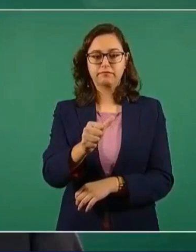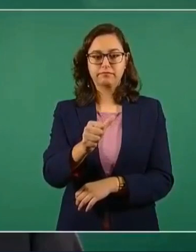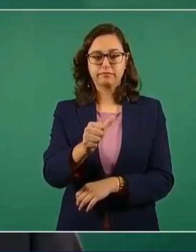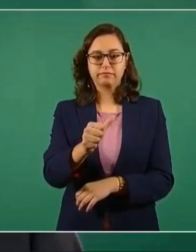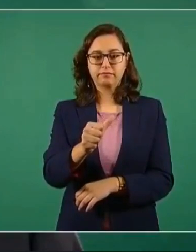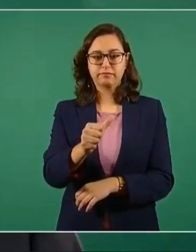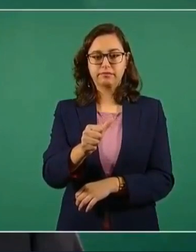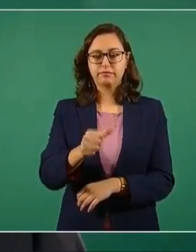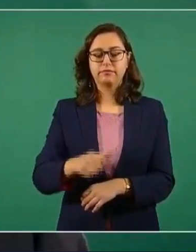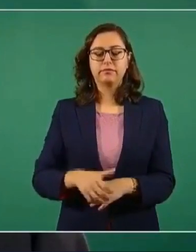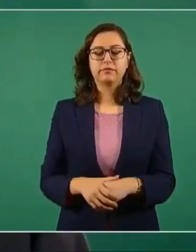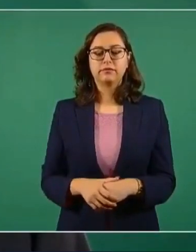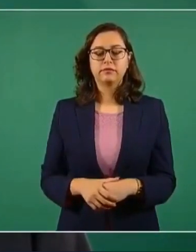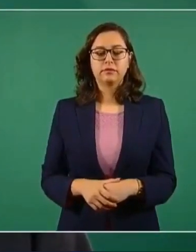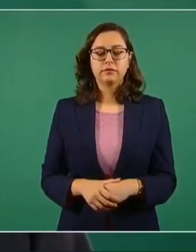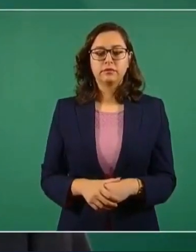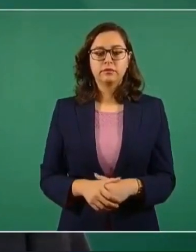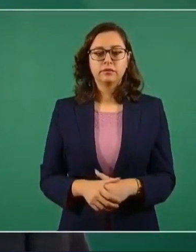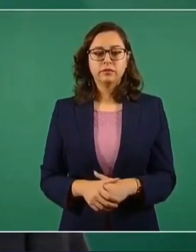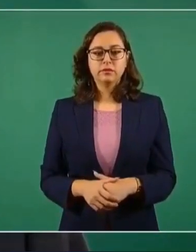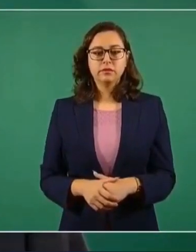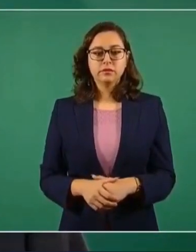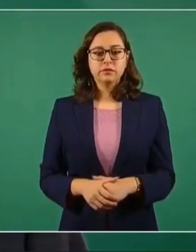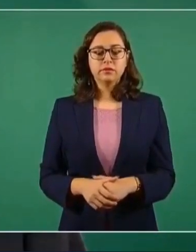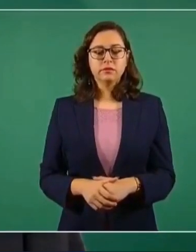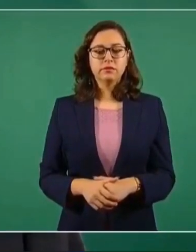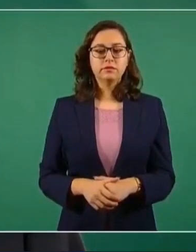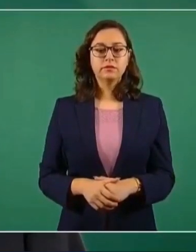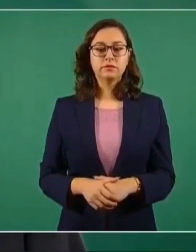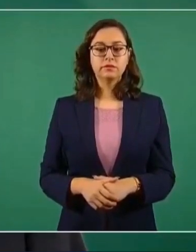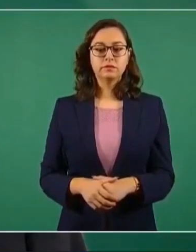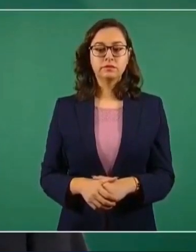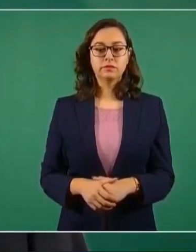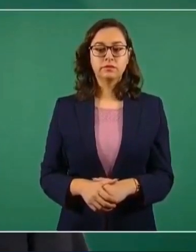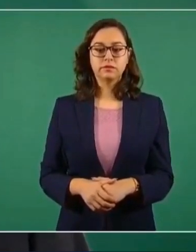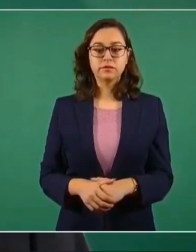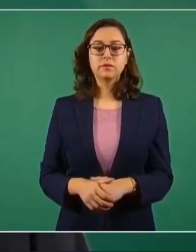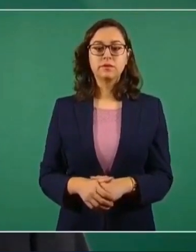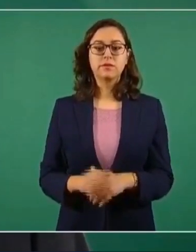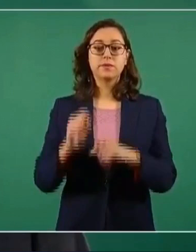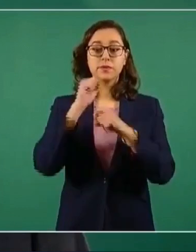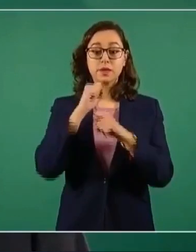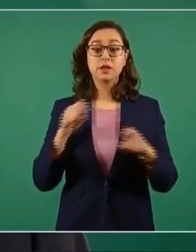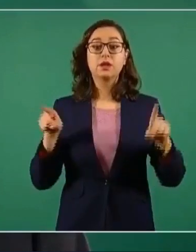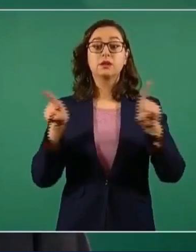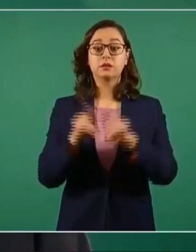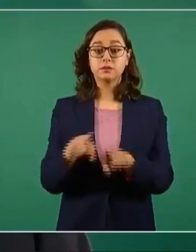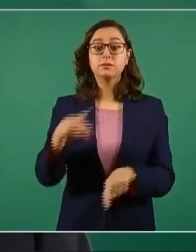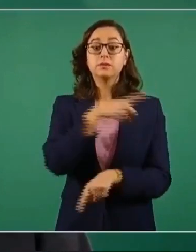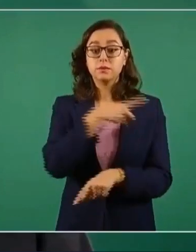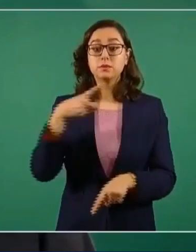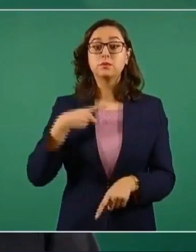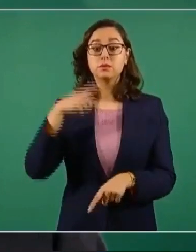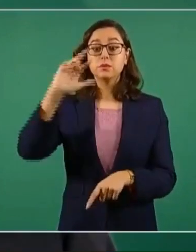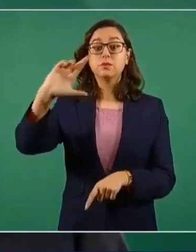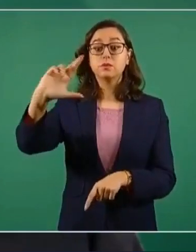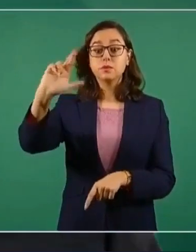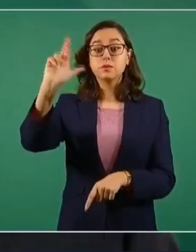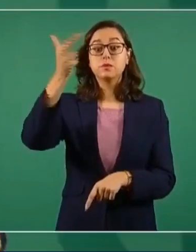Y sólo recordar que nosotros